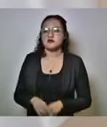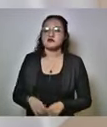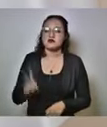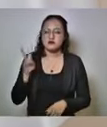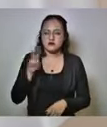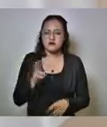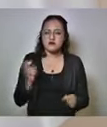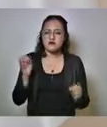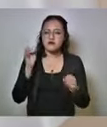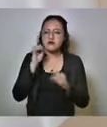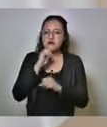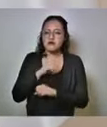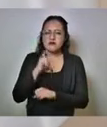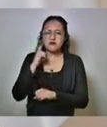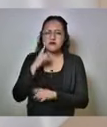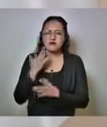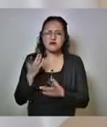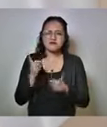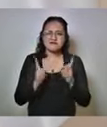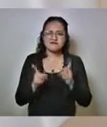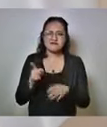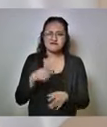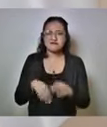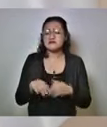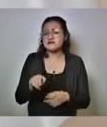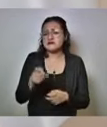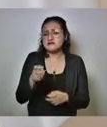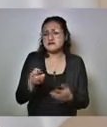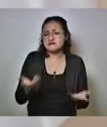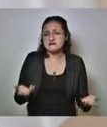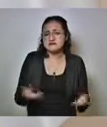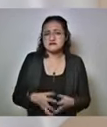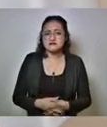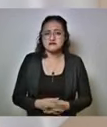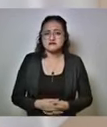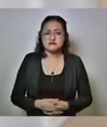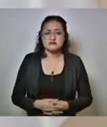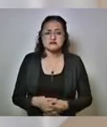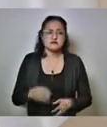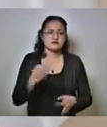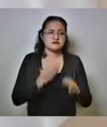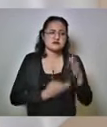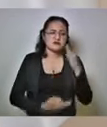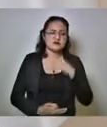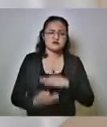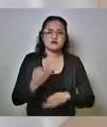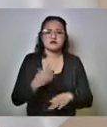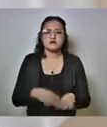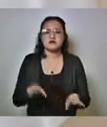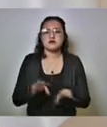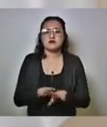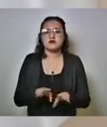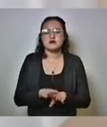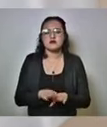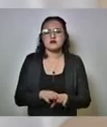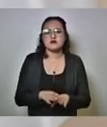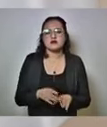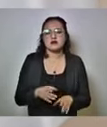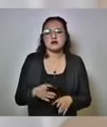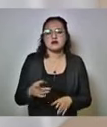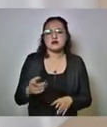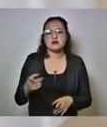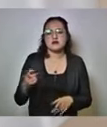eso ahí está y todas las prebendas que recibieron esos